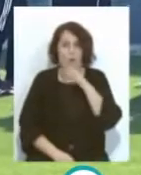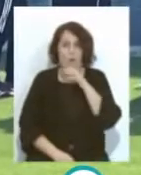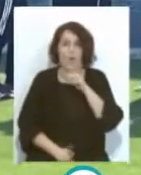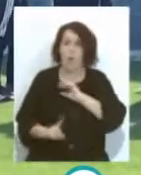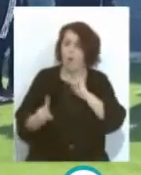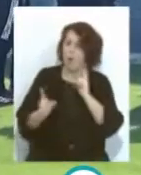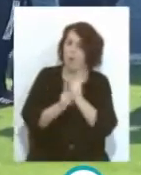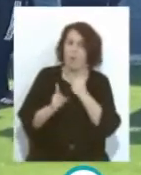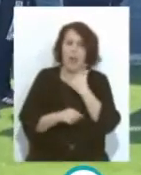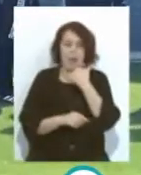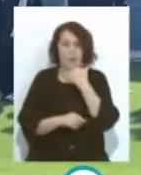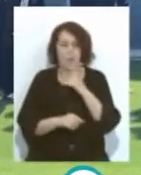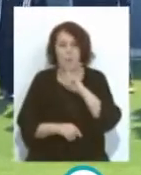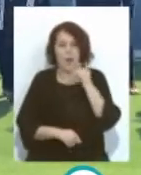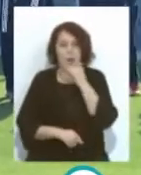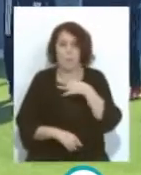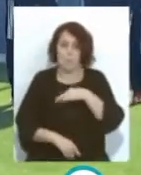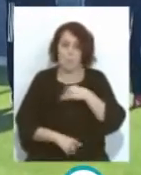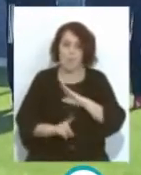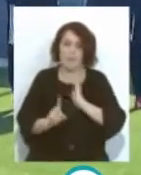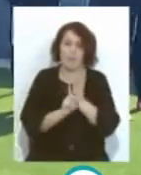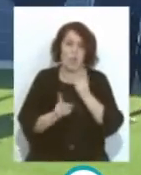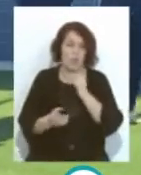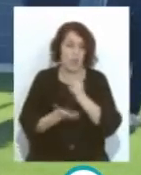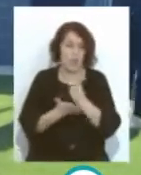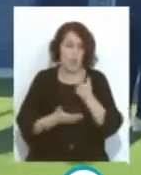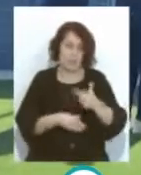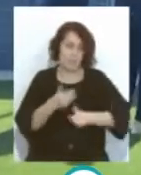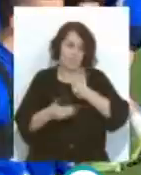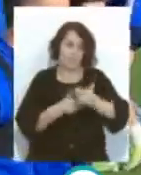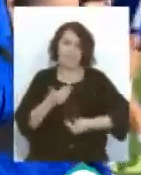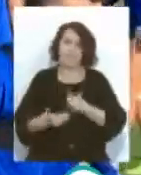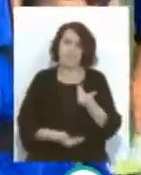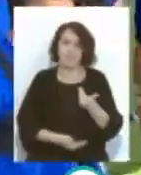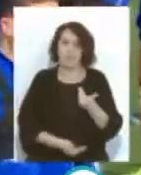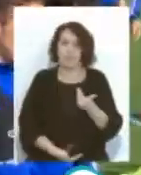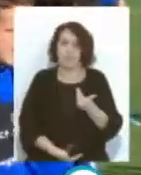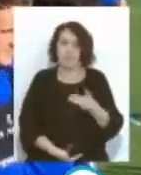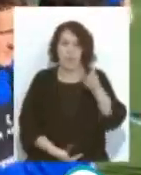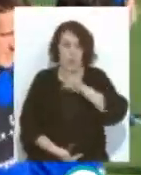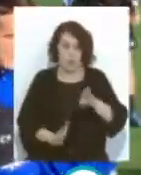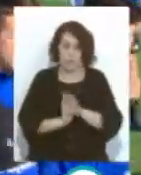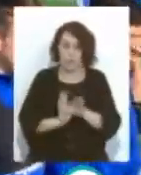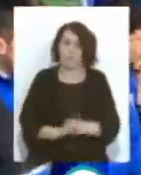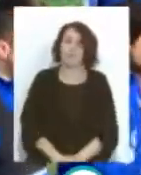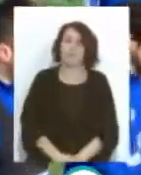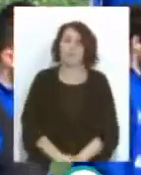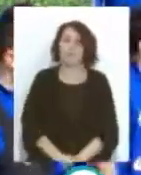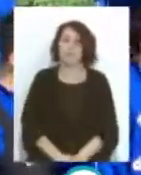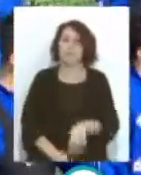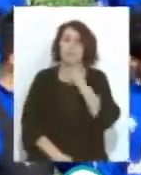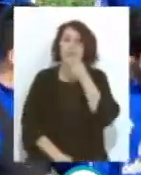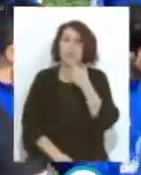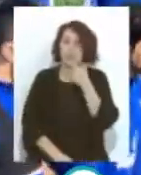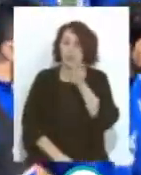Una contusión Puede llevar nuevamente A una recaída Y está todavía En ese proceso De recuperación Bueno